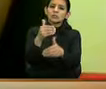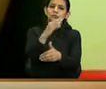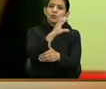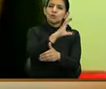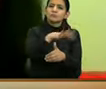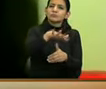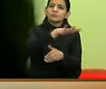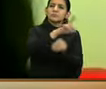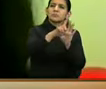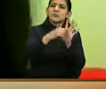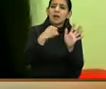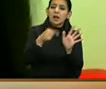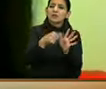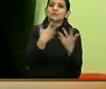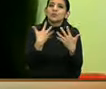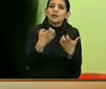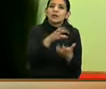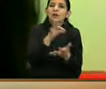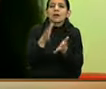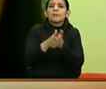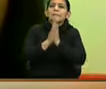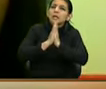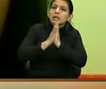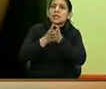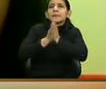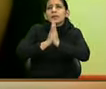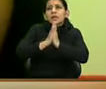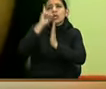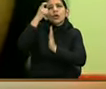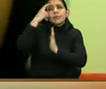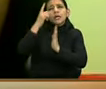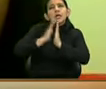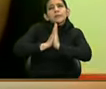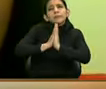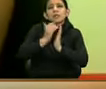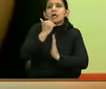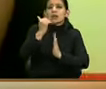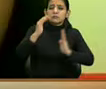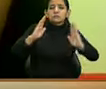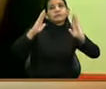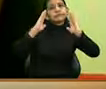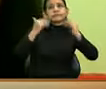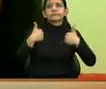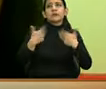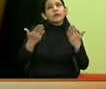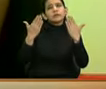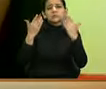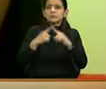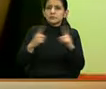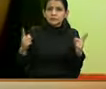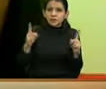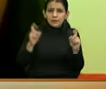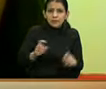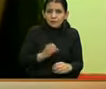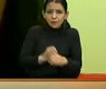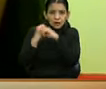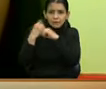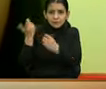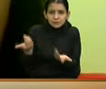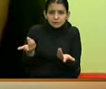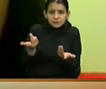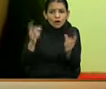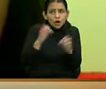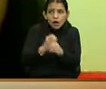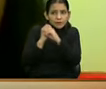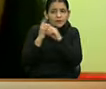para suplicar al gobierno nacional que atienda lo que le corresponde por obligación y